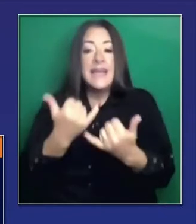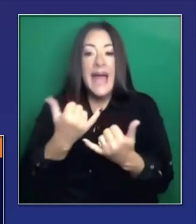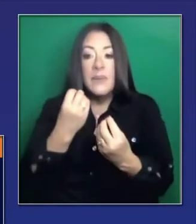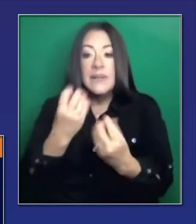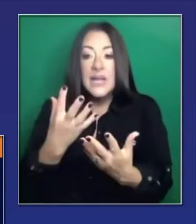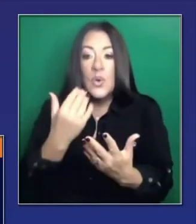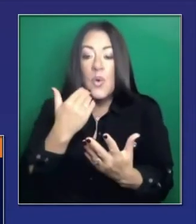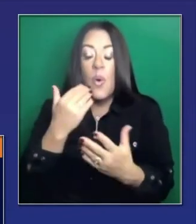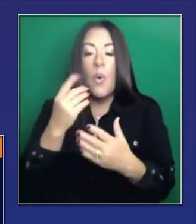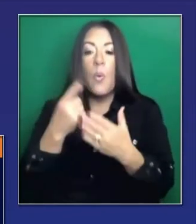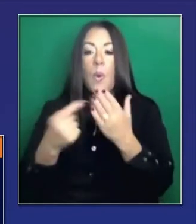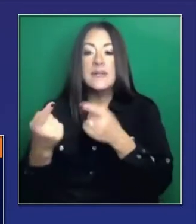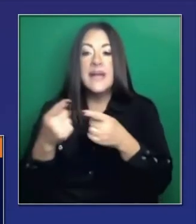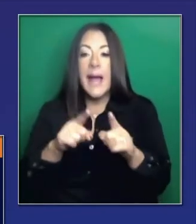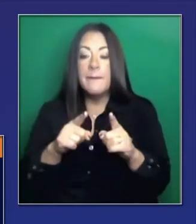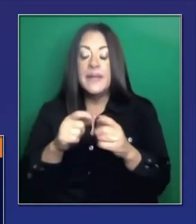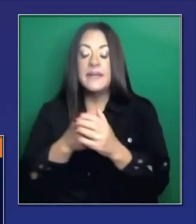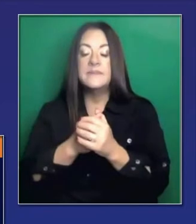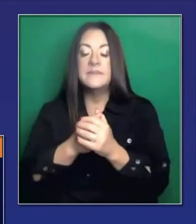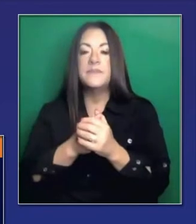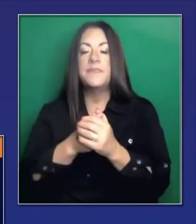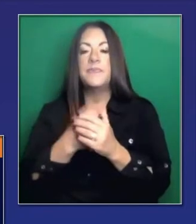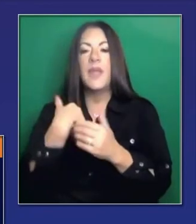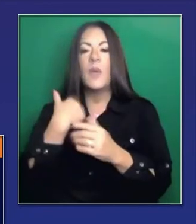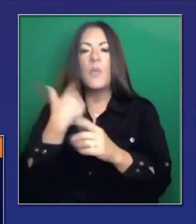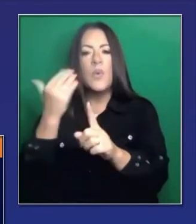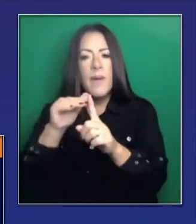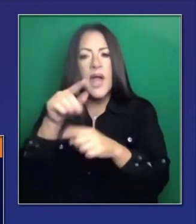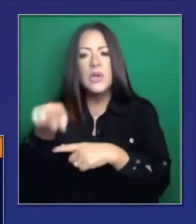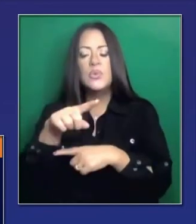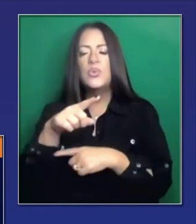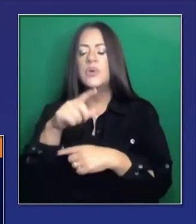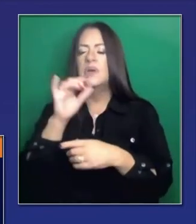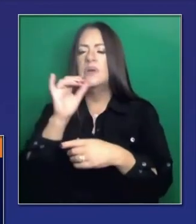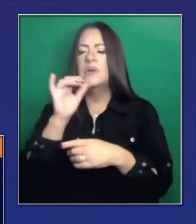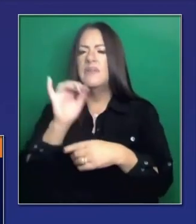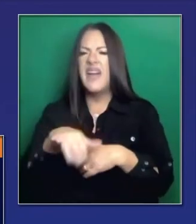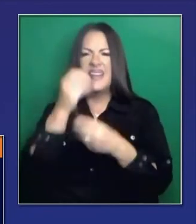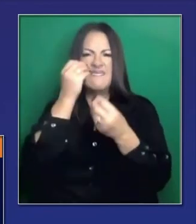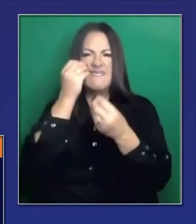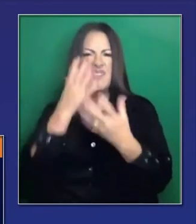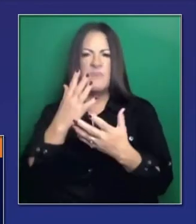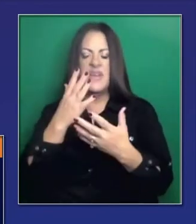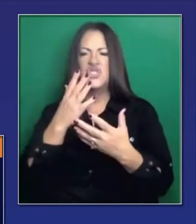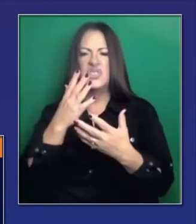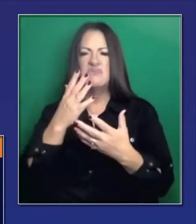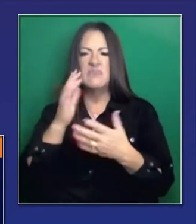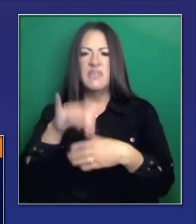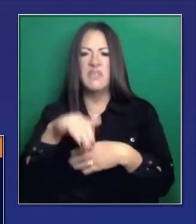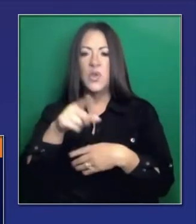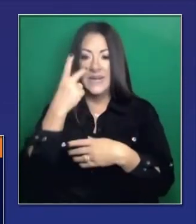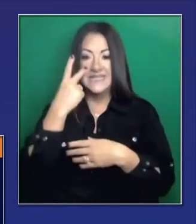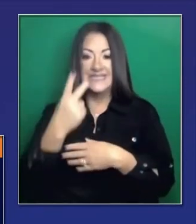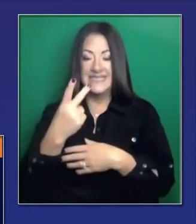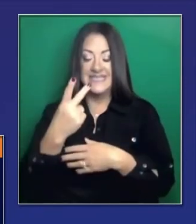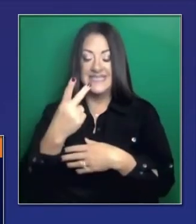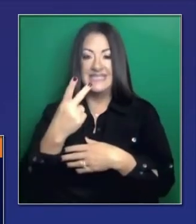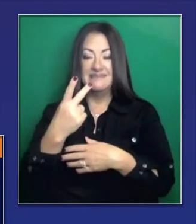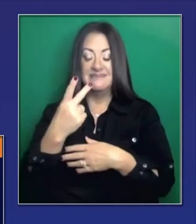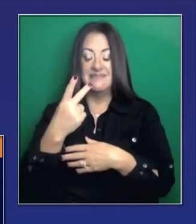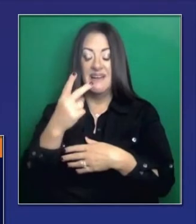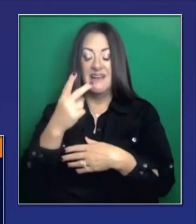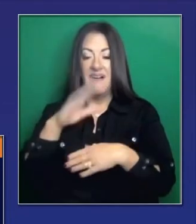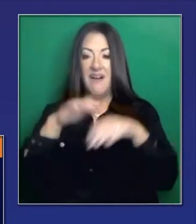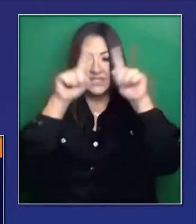recordar lo que vamos a hacer. Les traeremos las últimas noticias sobre todo esto. Y les recuerdo que pueden visitar el sitio web covid19